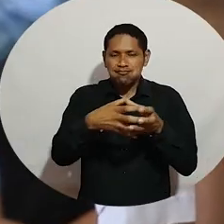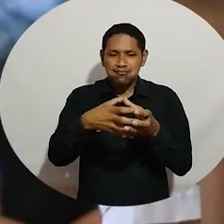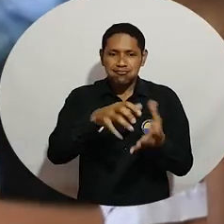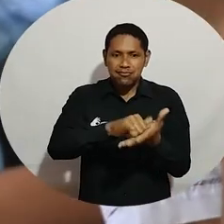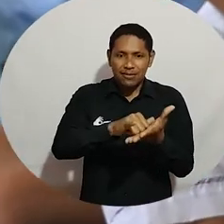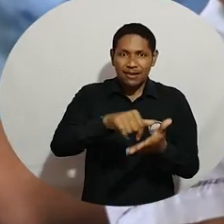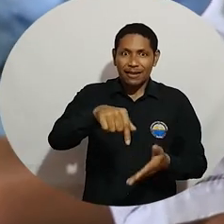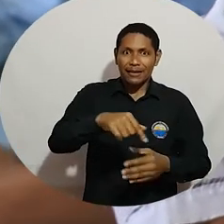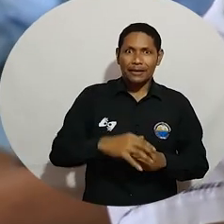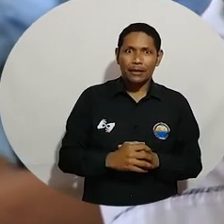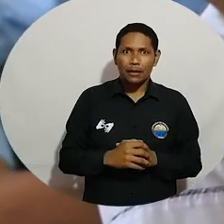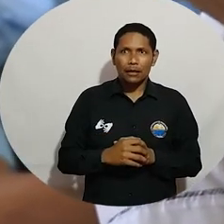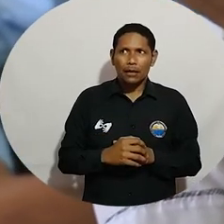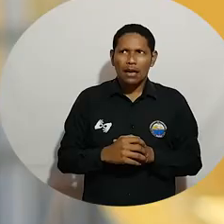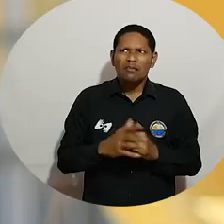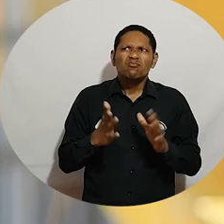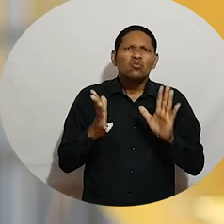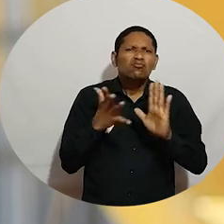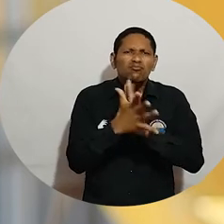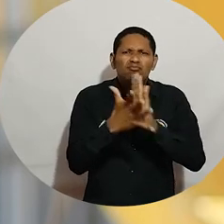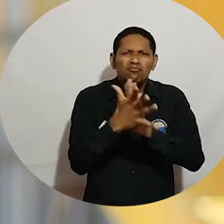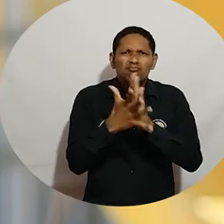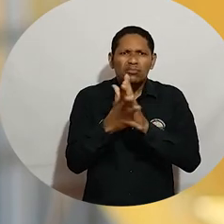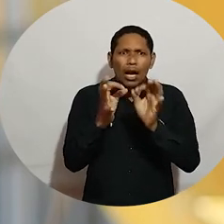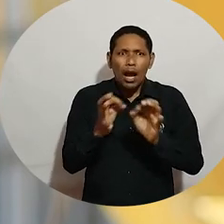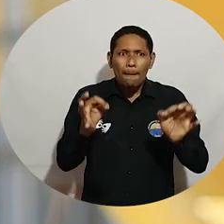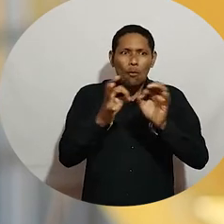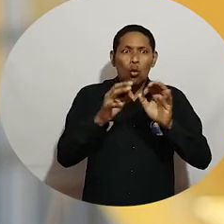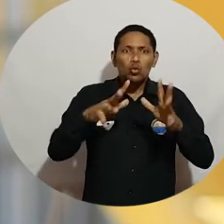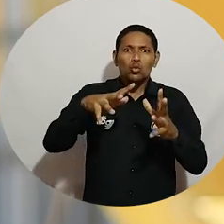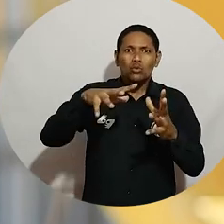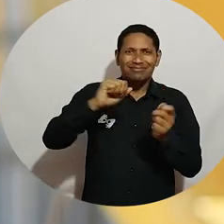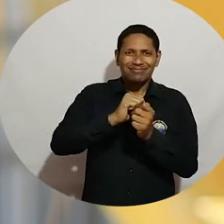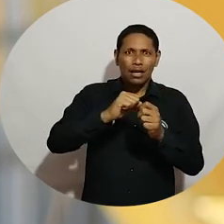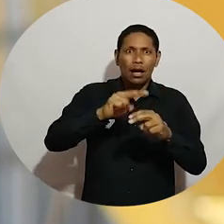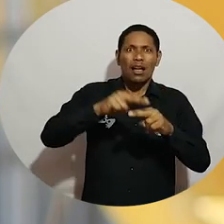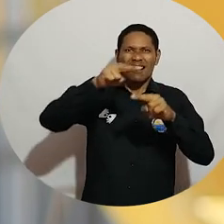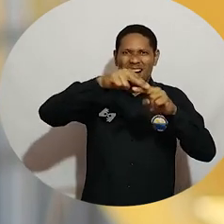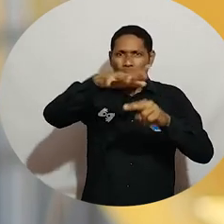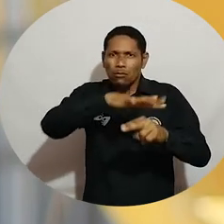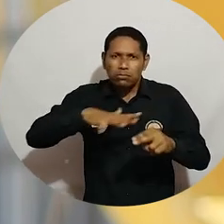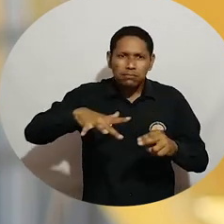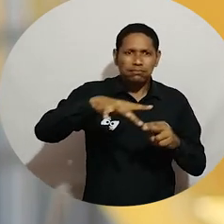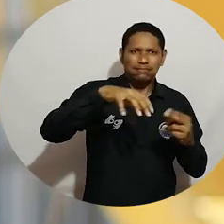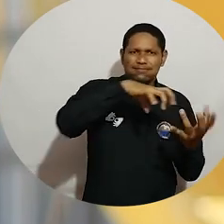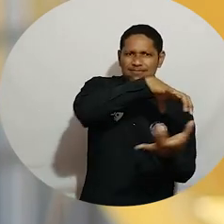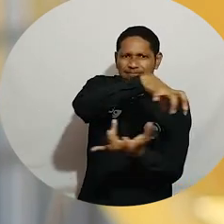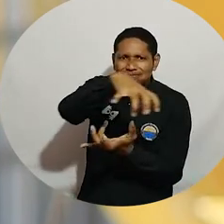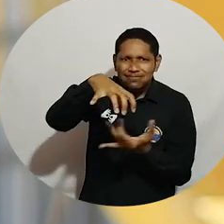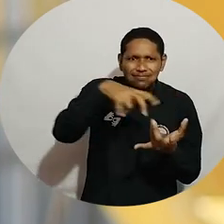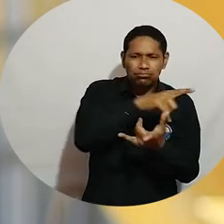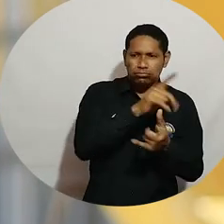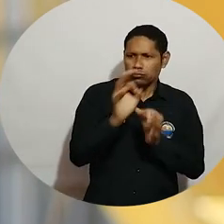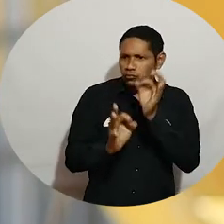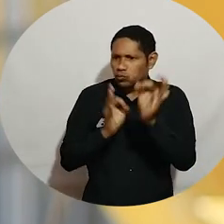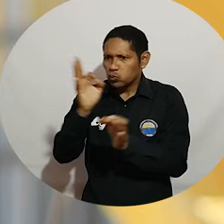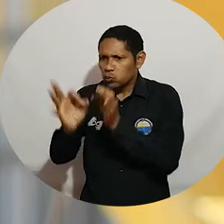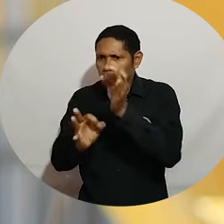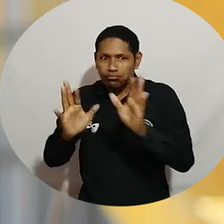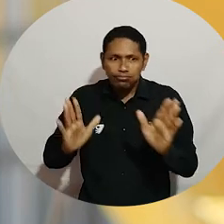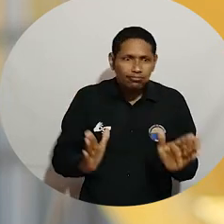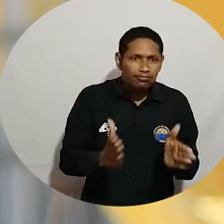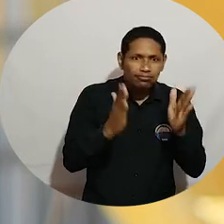grande de santa marta aspectos básicos de la restauración ecológica y se hizo énfasis en la